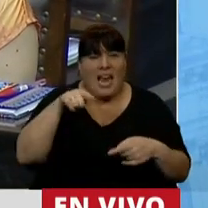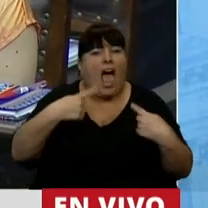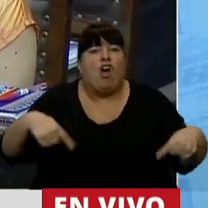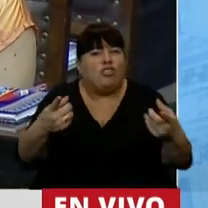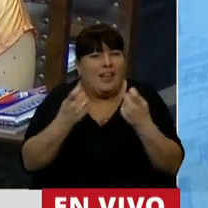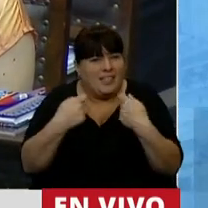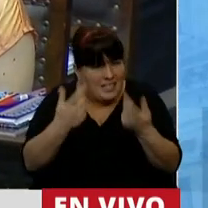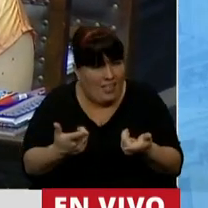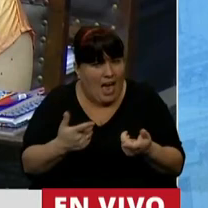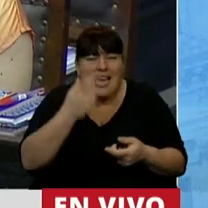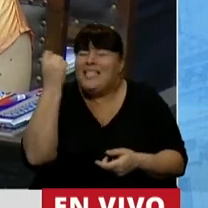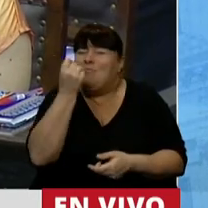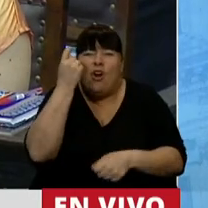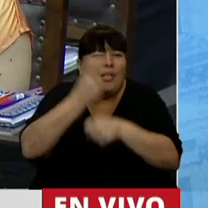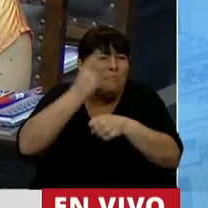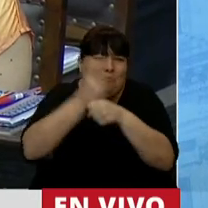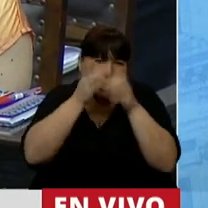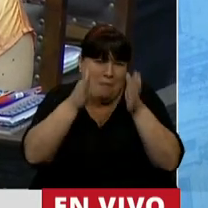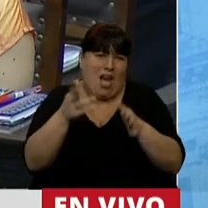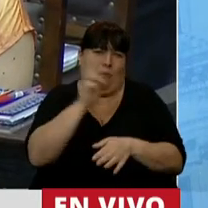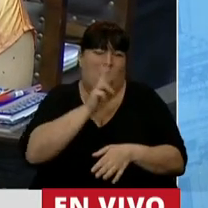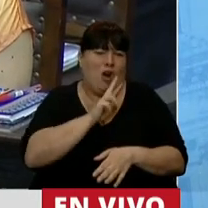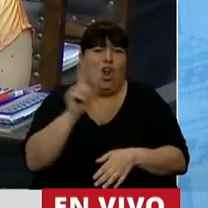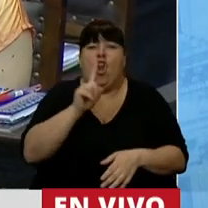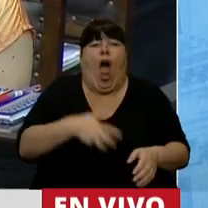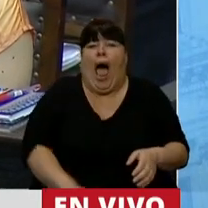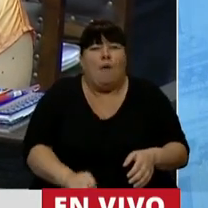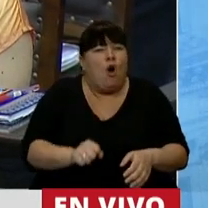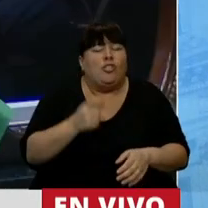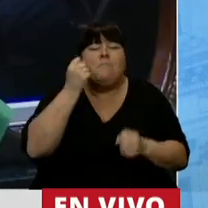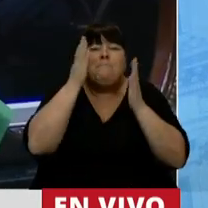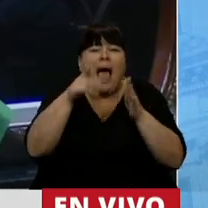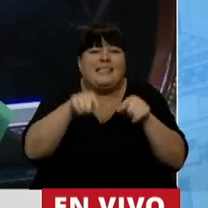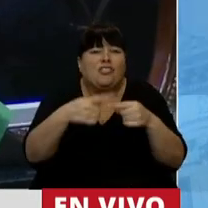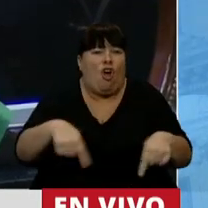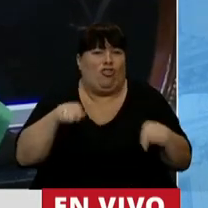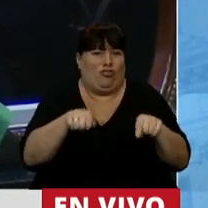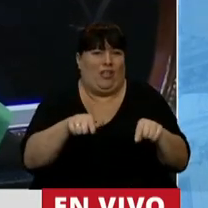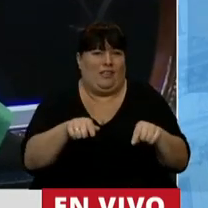necesidades que son prioridad para las mujeres? No el aborto, son prioridad estas.